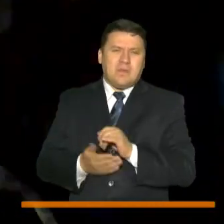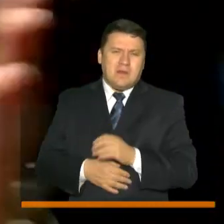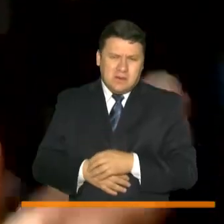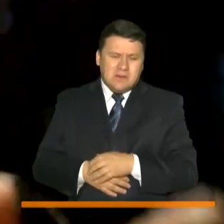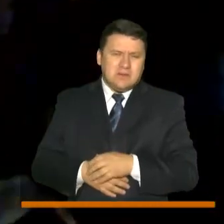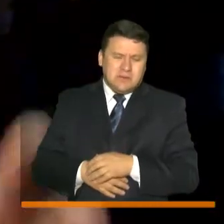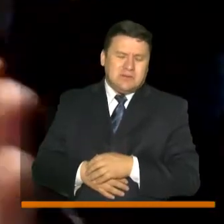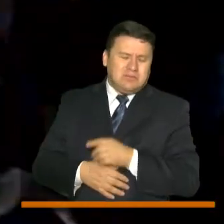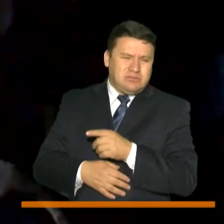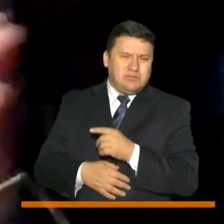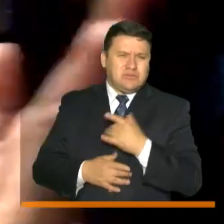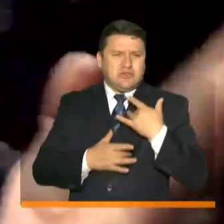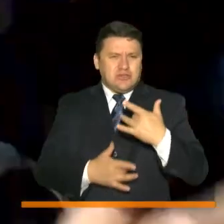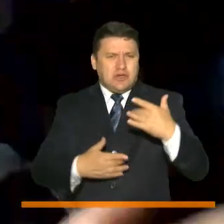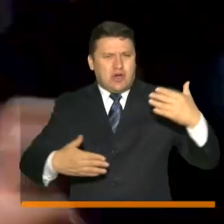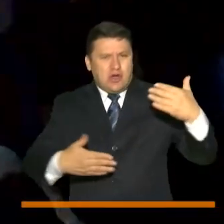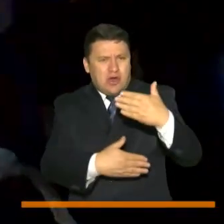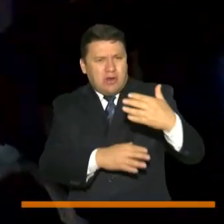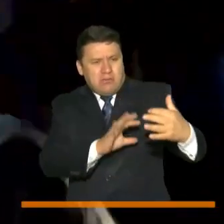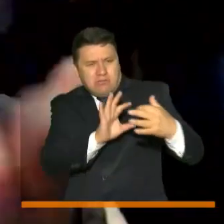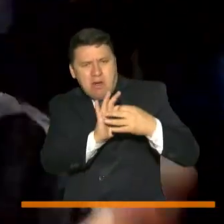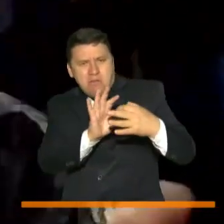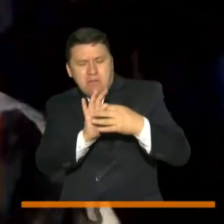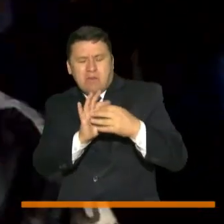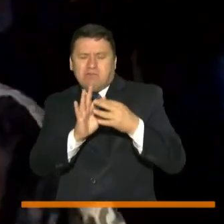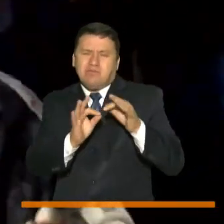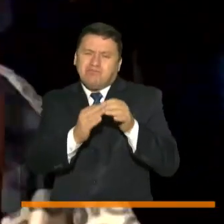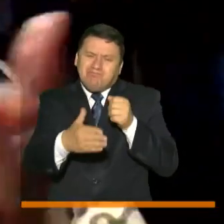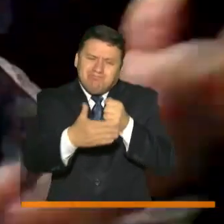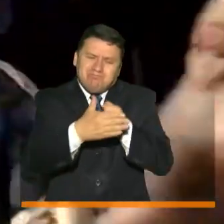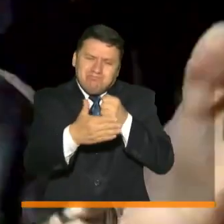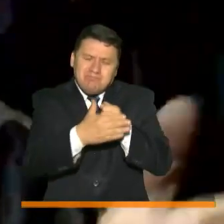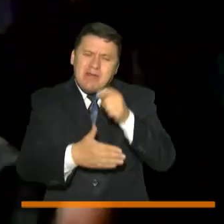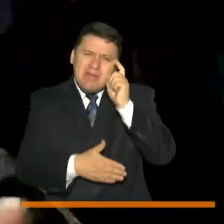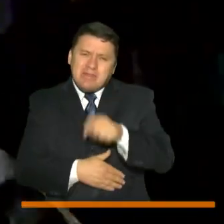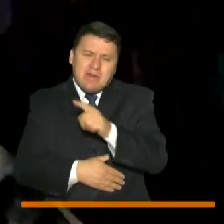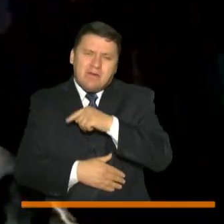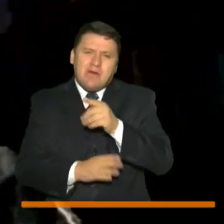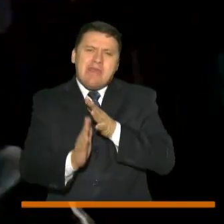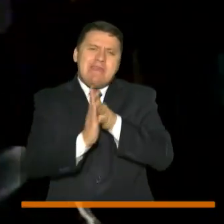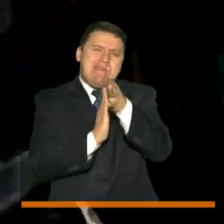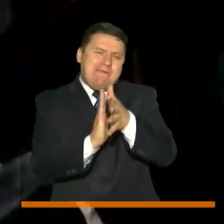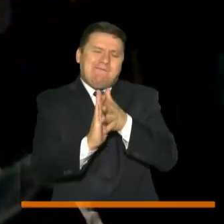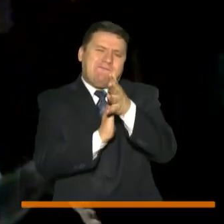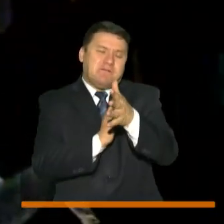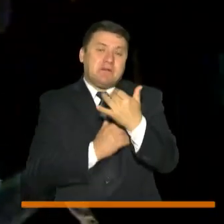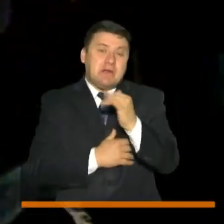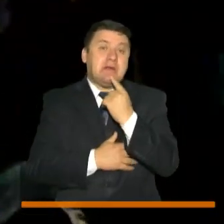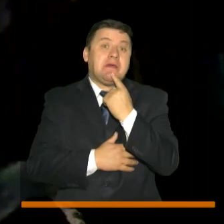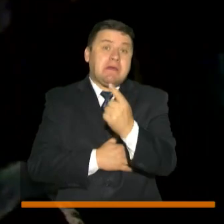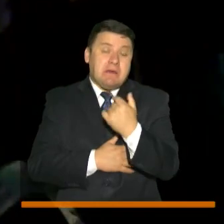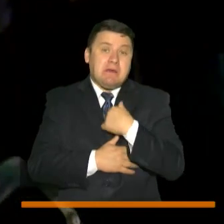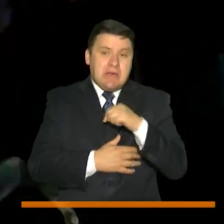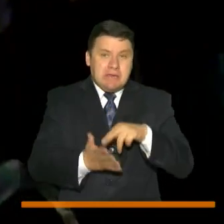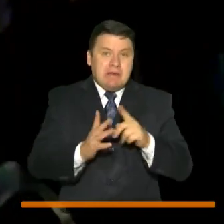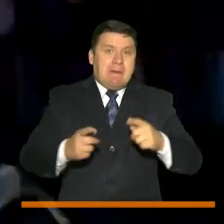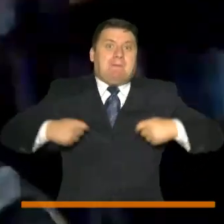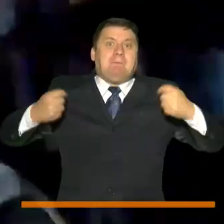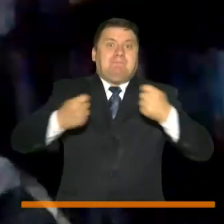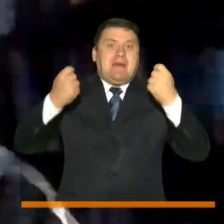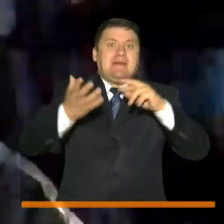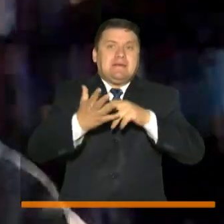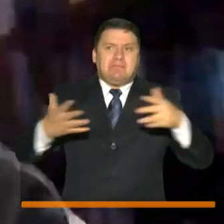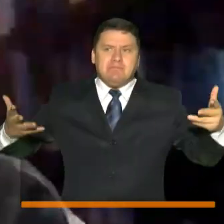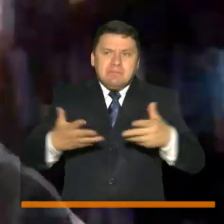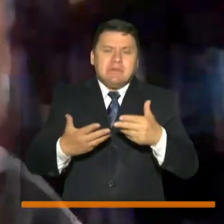solidaridad por colombia entonces impulsa pues que tiene toda la información dijimos esta es la campaña ayudarnos